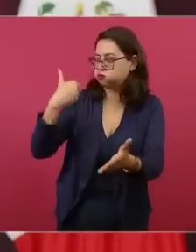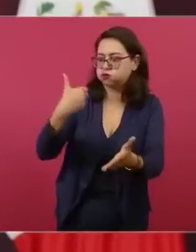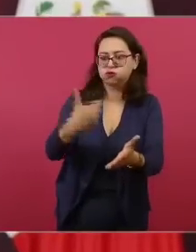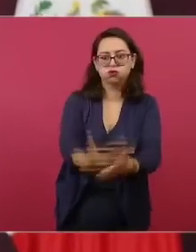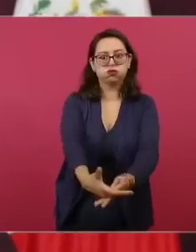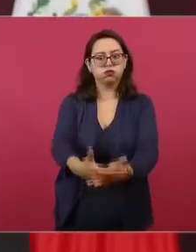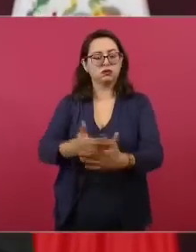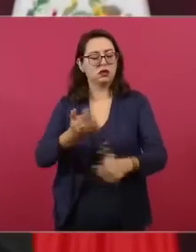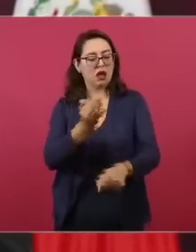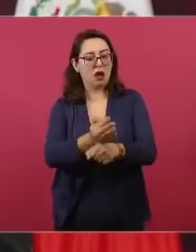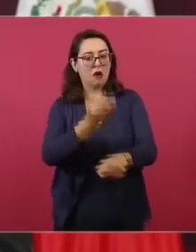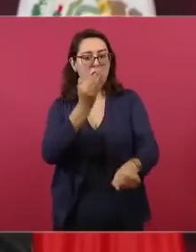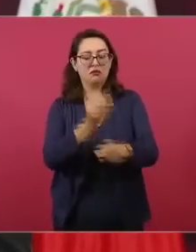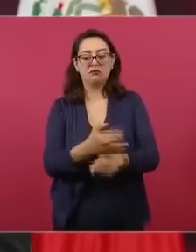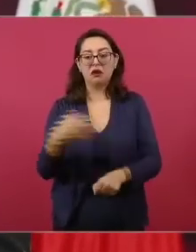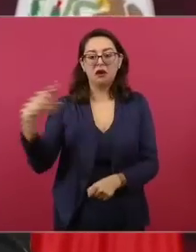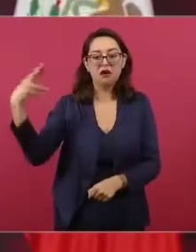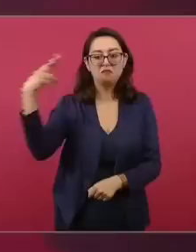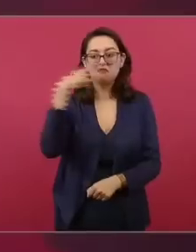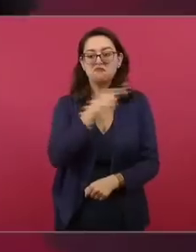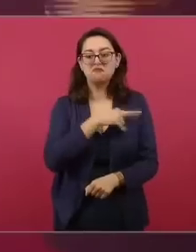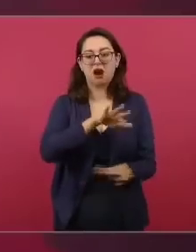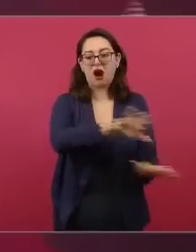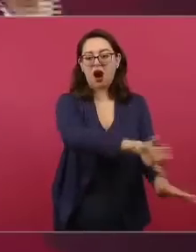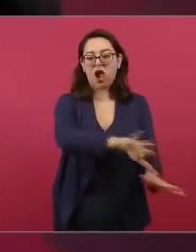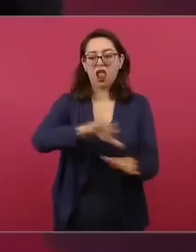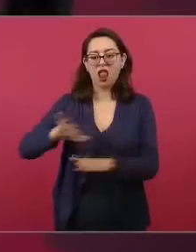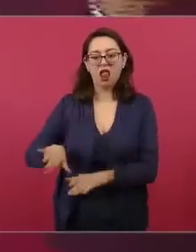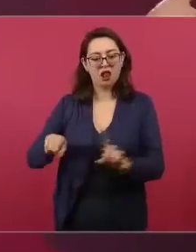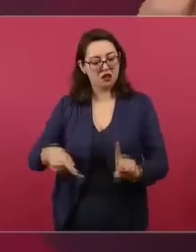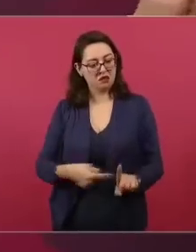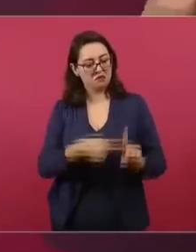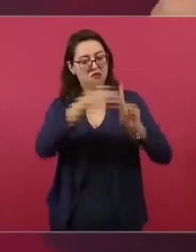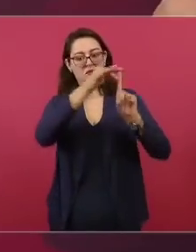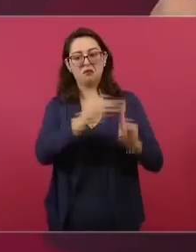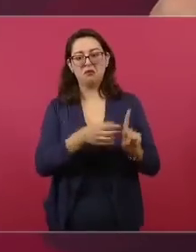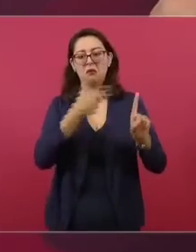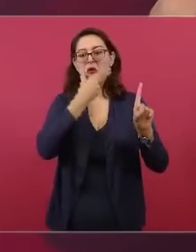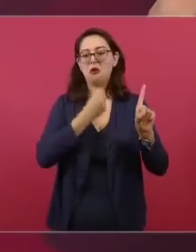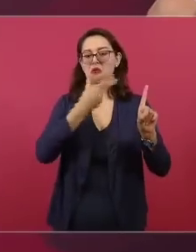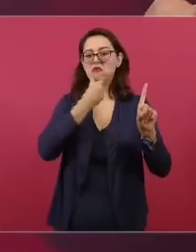y ahora el líder es un gerente.